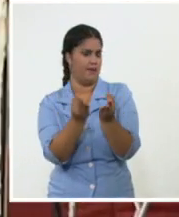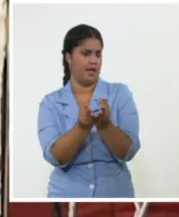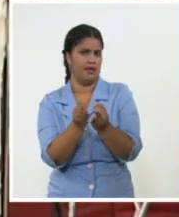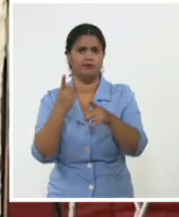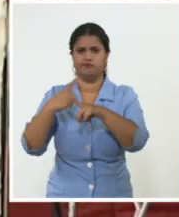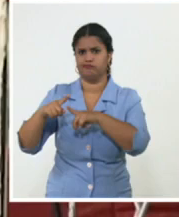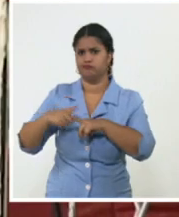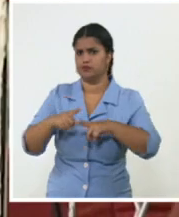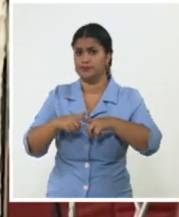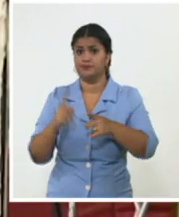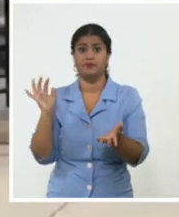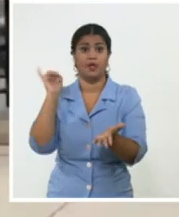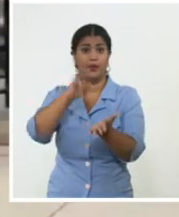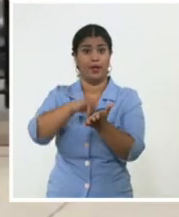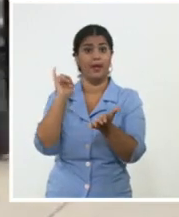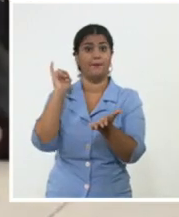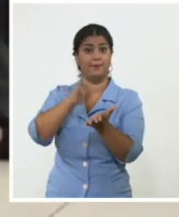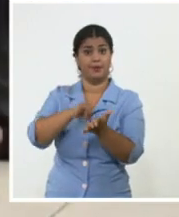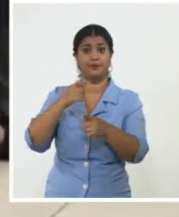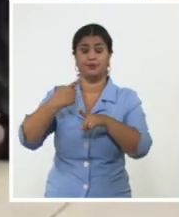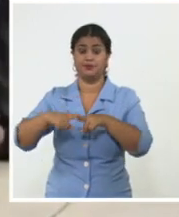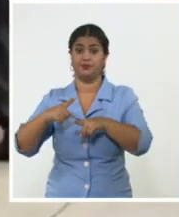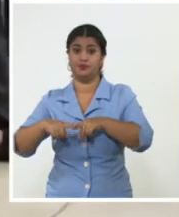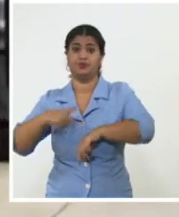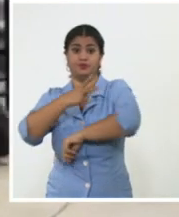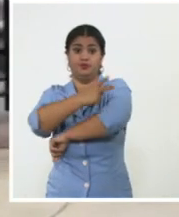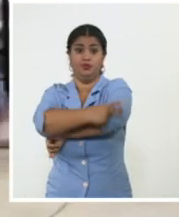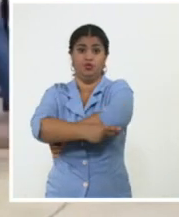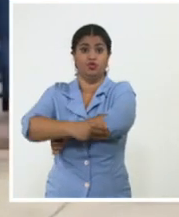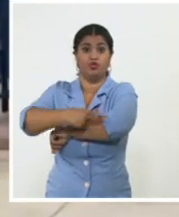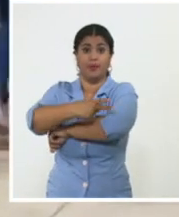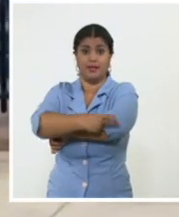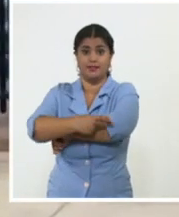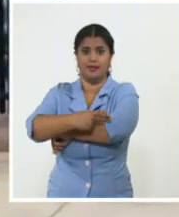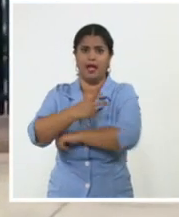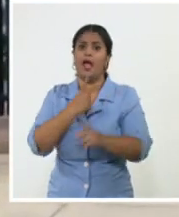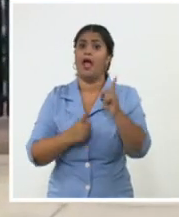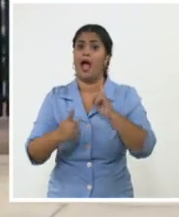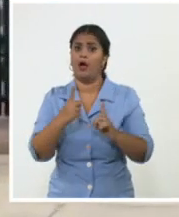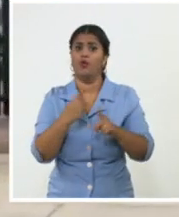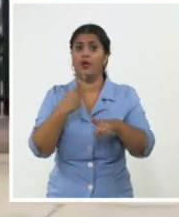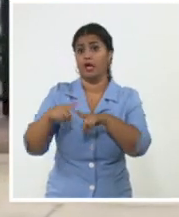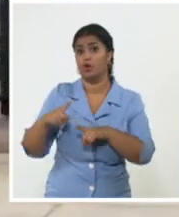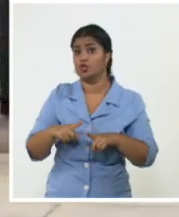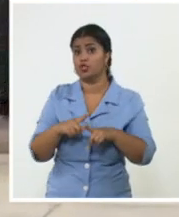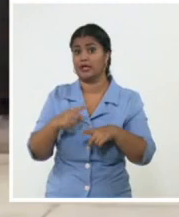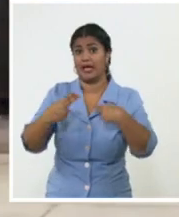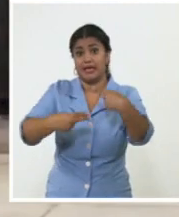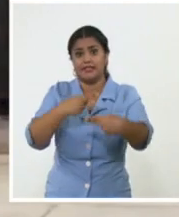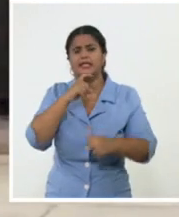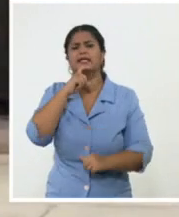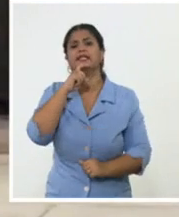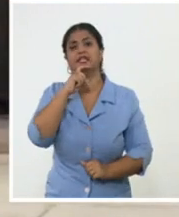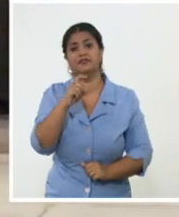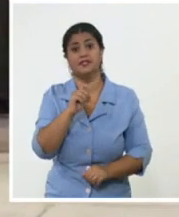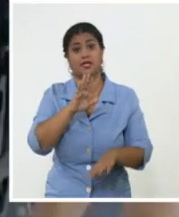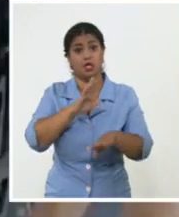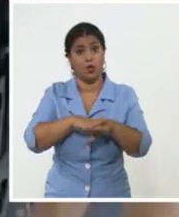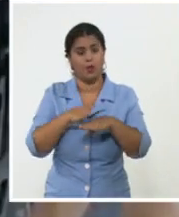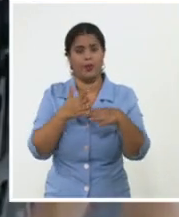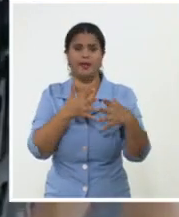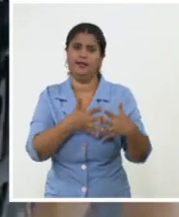realizar trámites migratorios, por el cierre injustificado de la embajada en La Habana, entre otras medidas que buscan